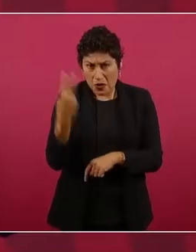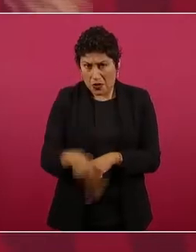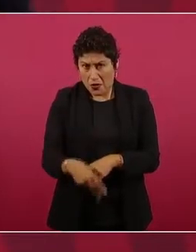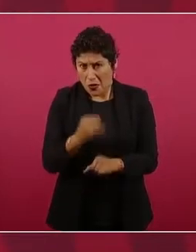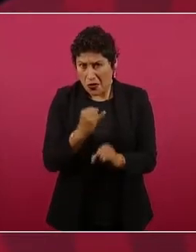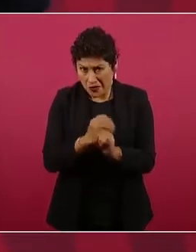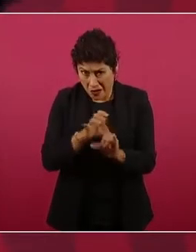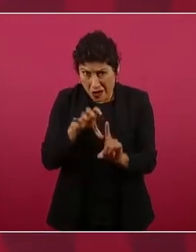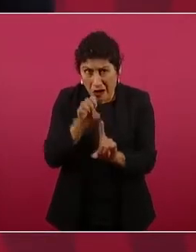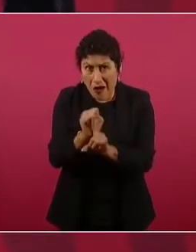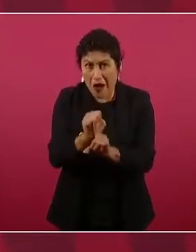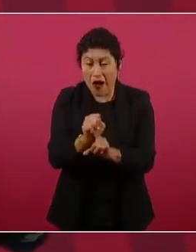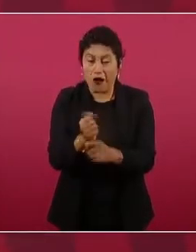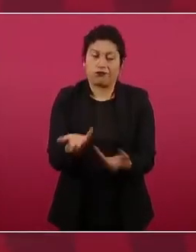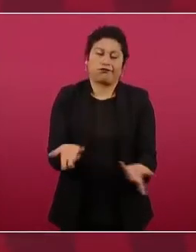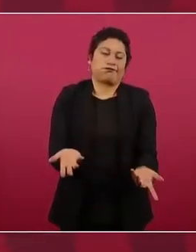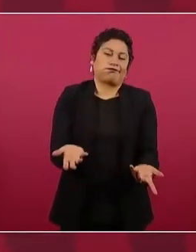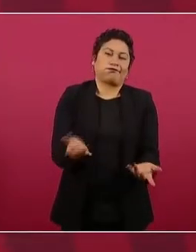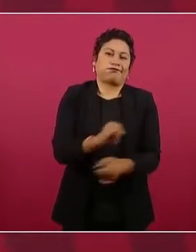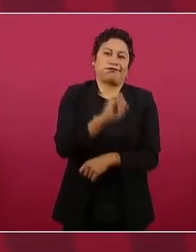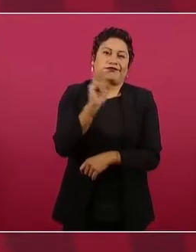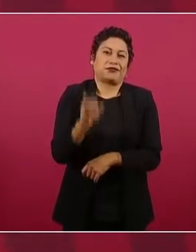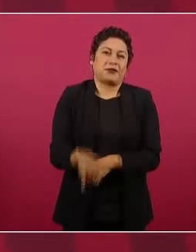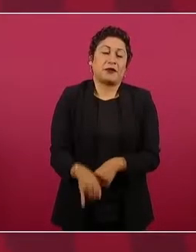O va a llevar mucho tiempo.